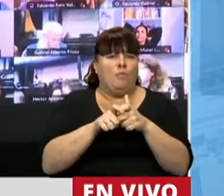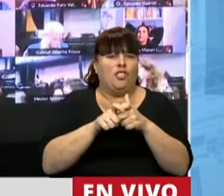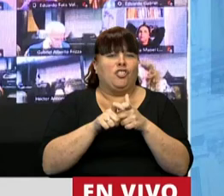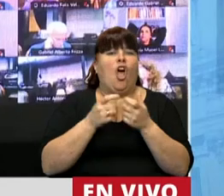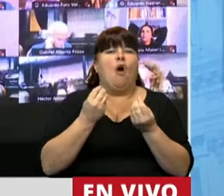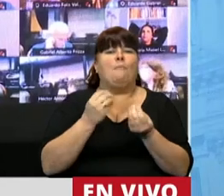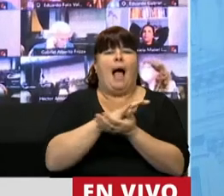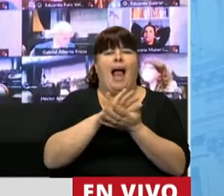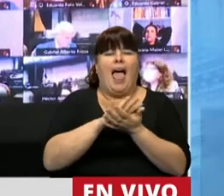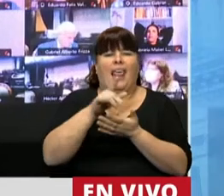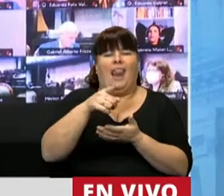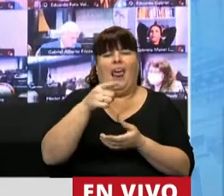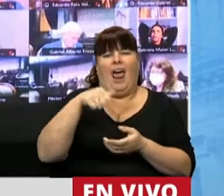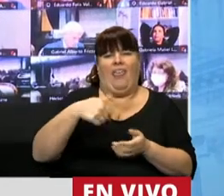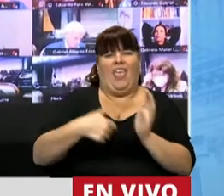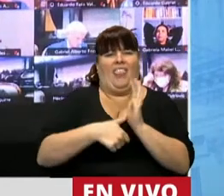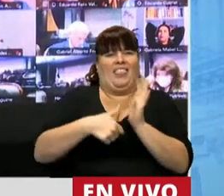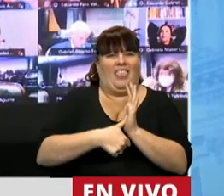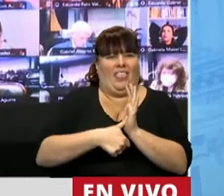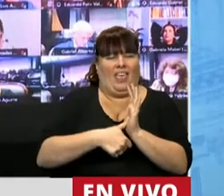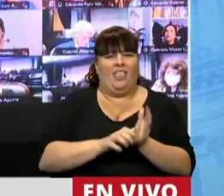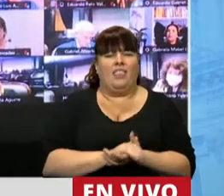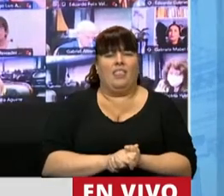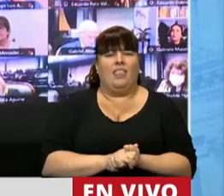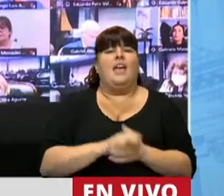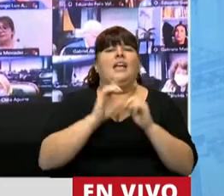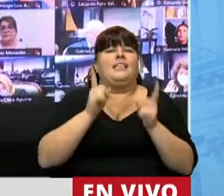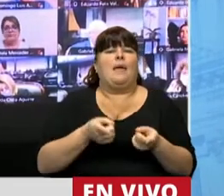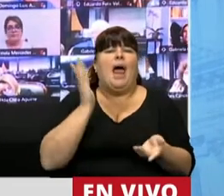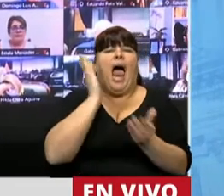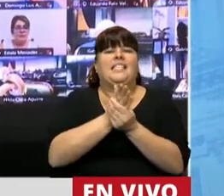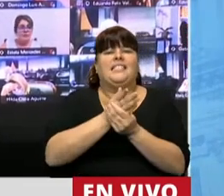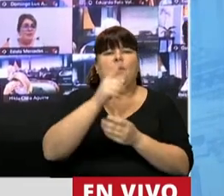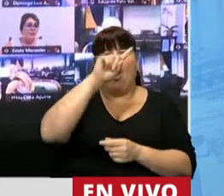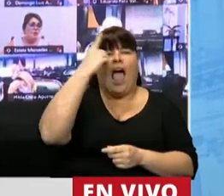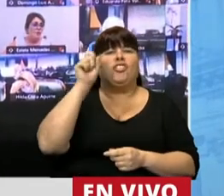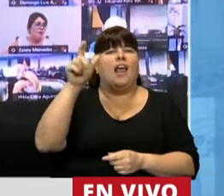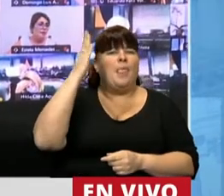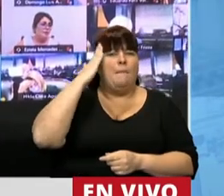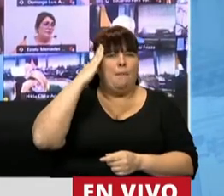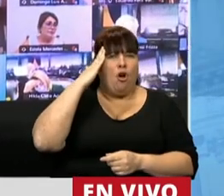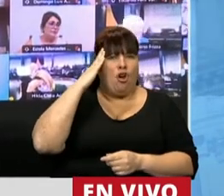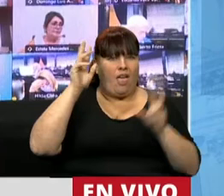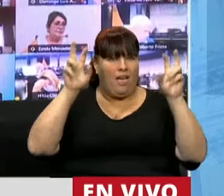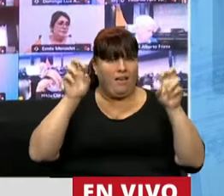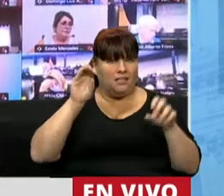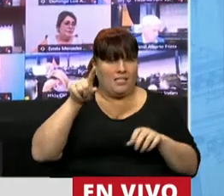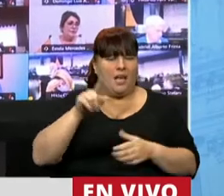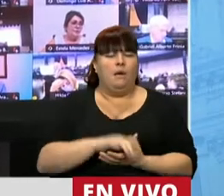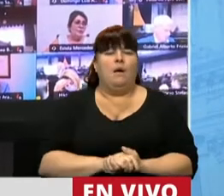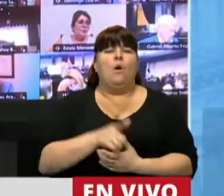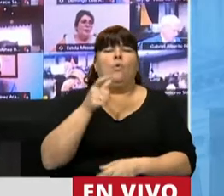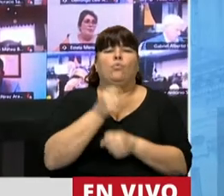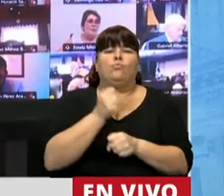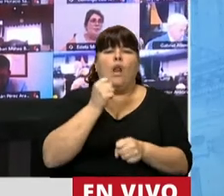Reconstrucción de Nuestra Identidad y por el Archivo Nacional de la Memoria. Ha sido una